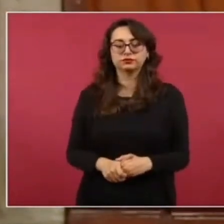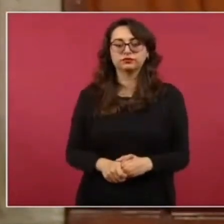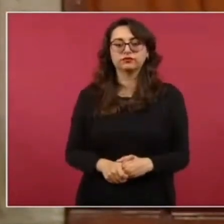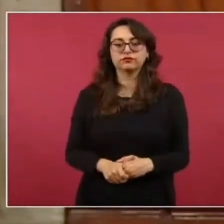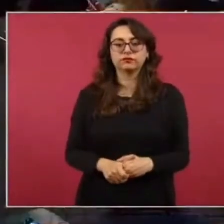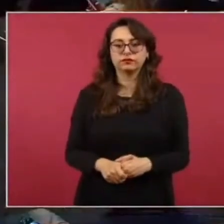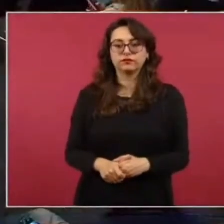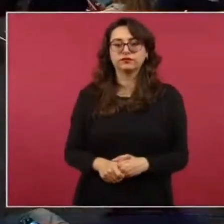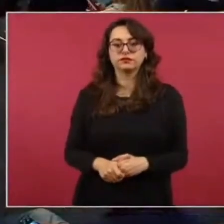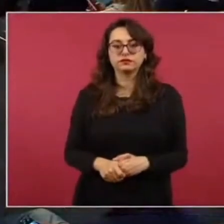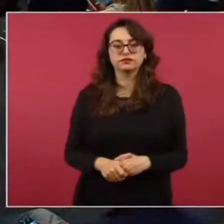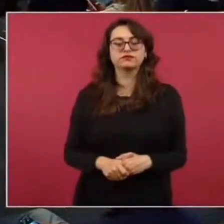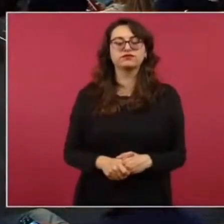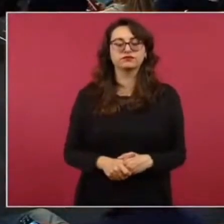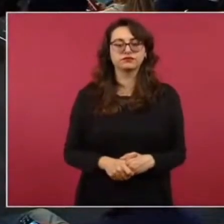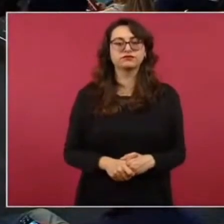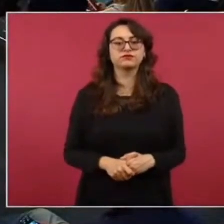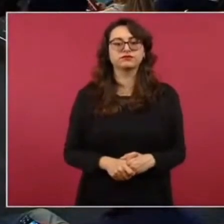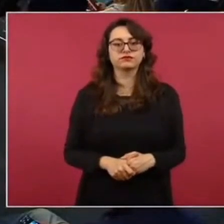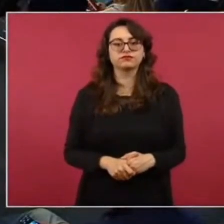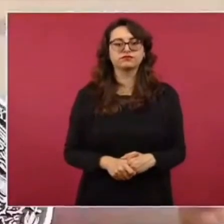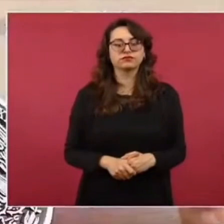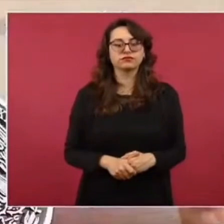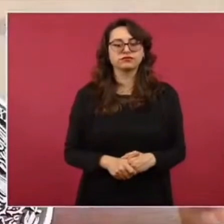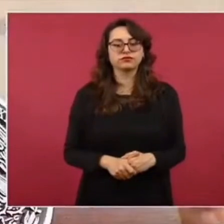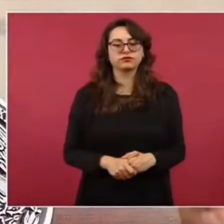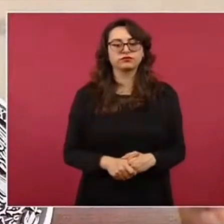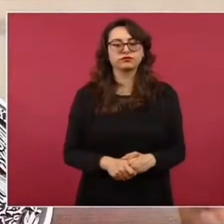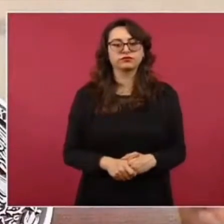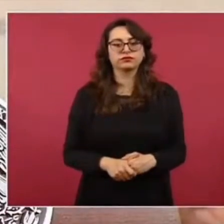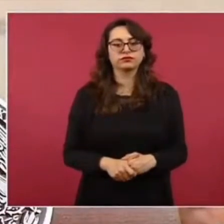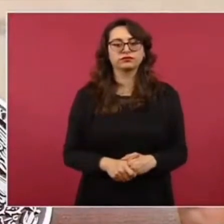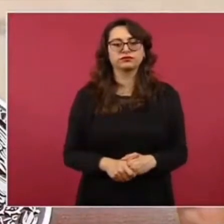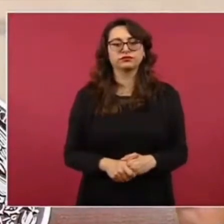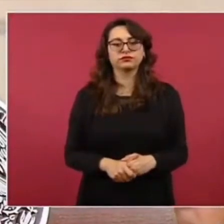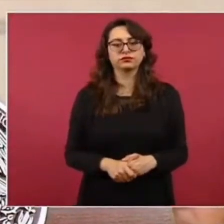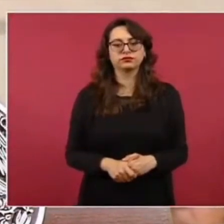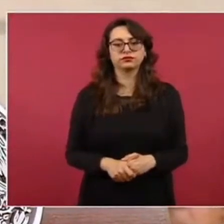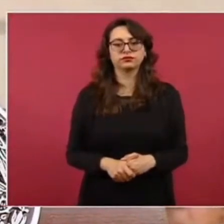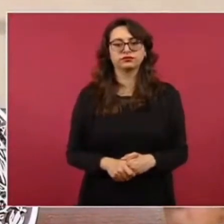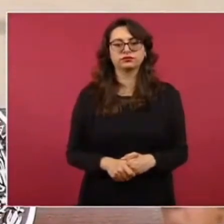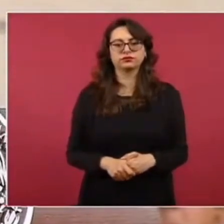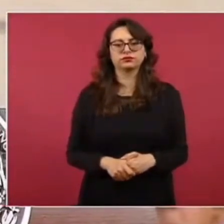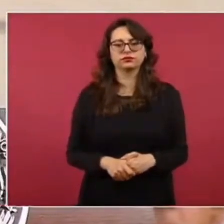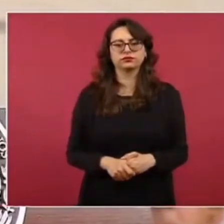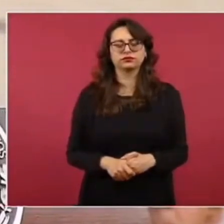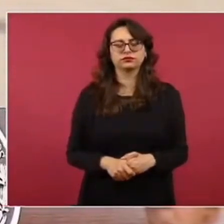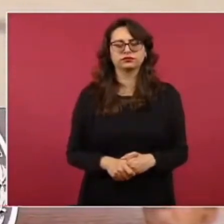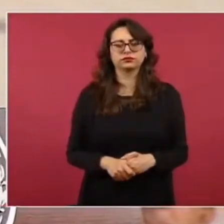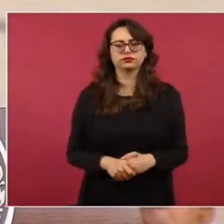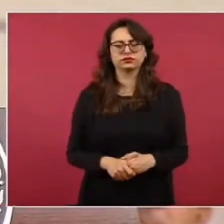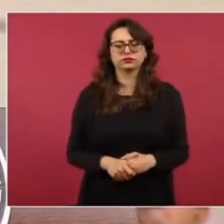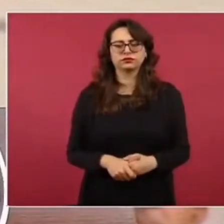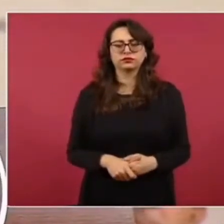si a ver si no consigues hay hay un